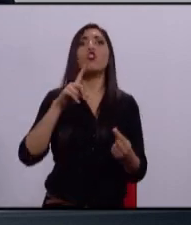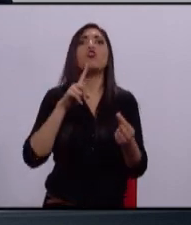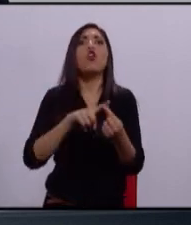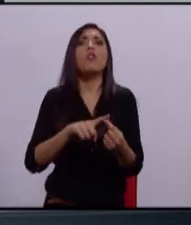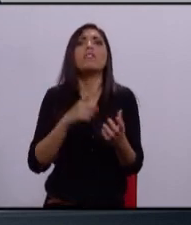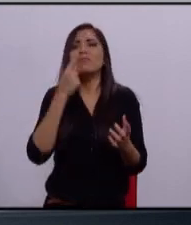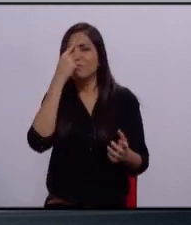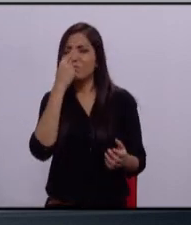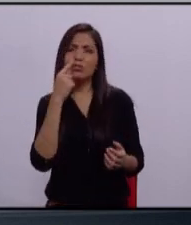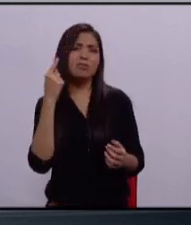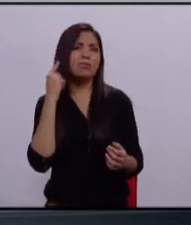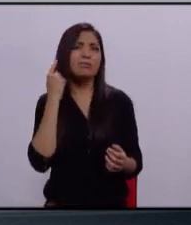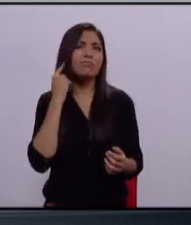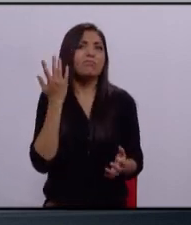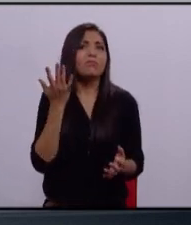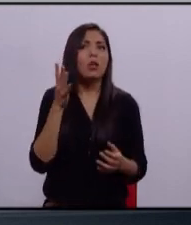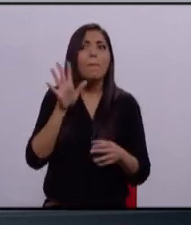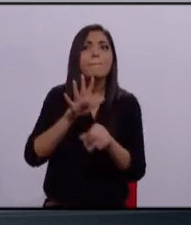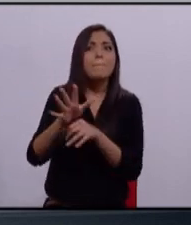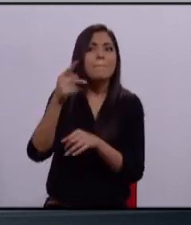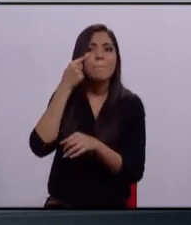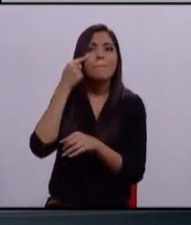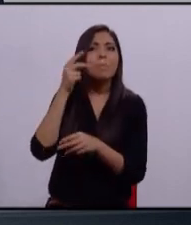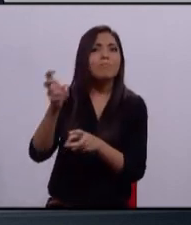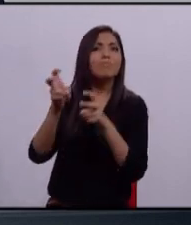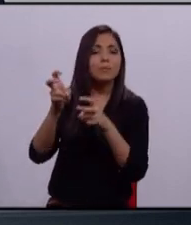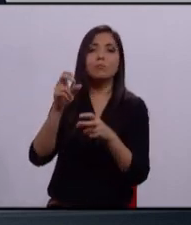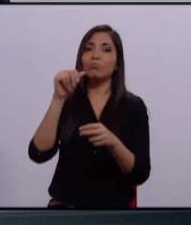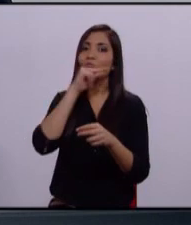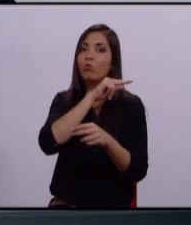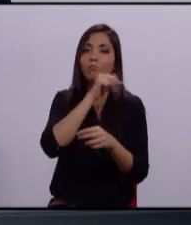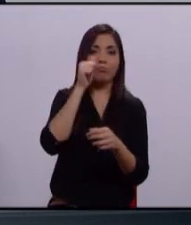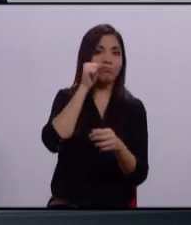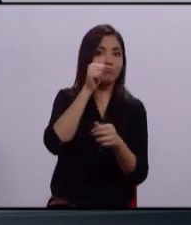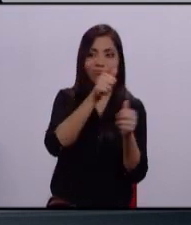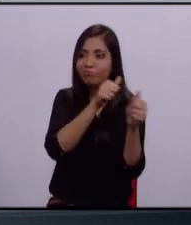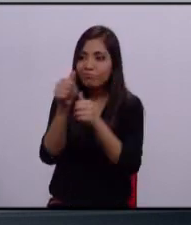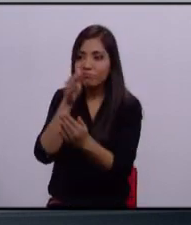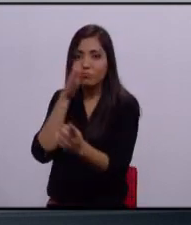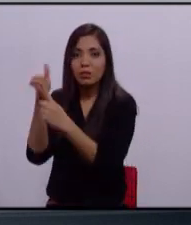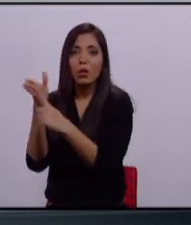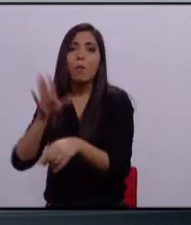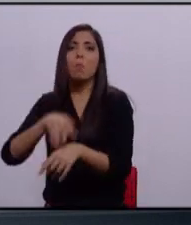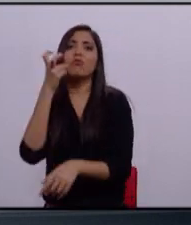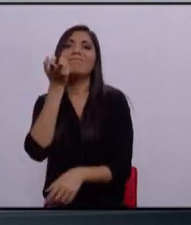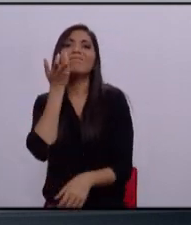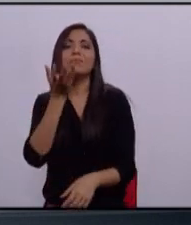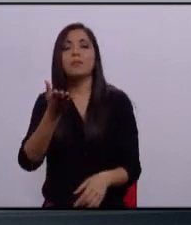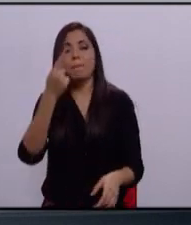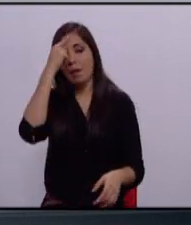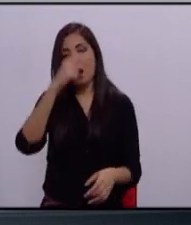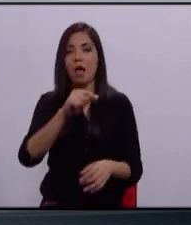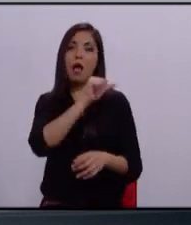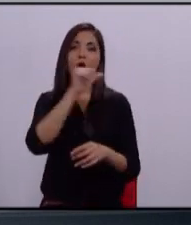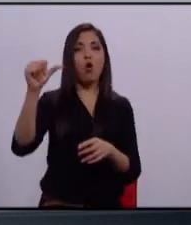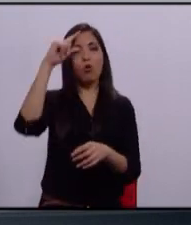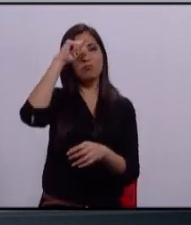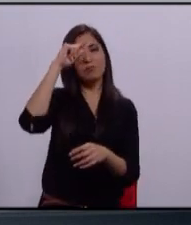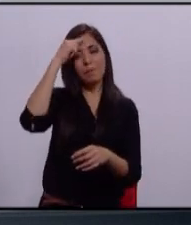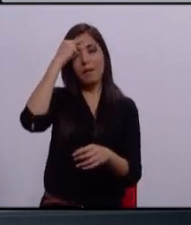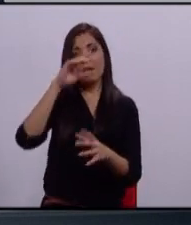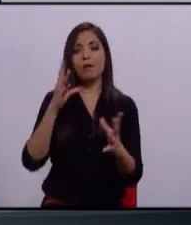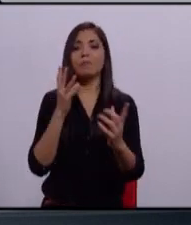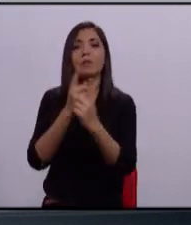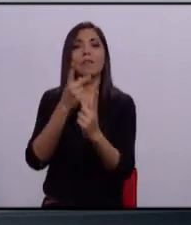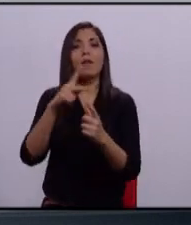presentando los incidentes y atender de manera oportuna. Por eso queremos regresar al Consejo Ciudadano de Seguridad